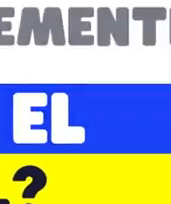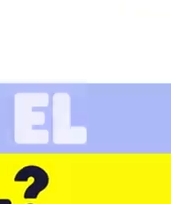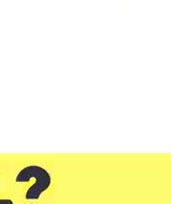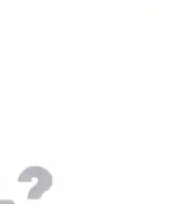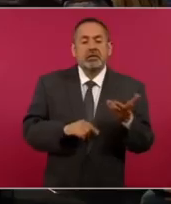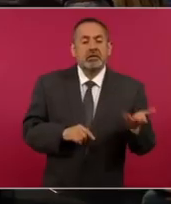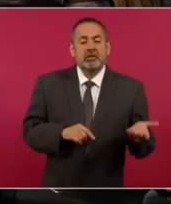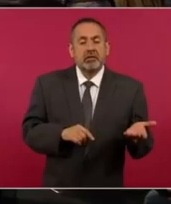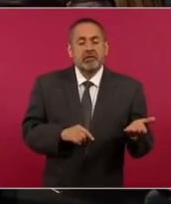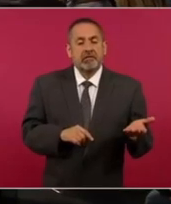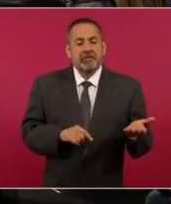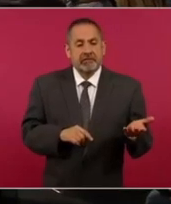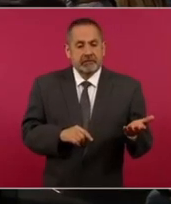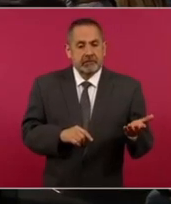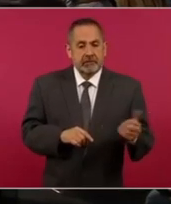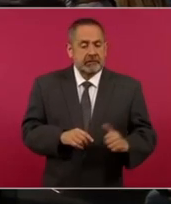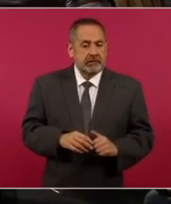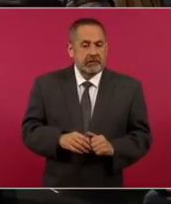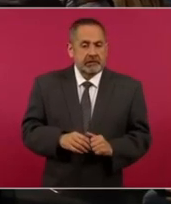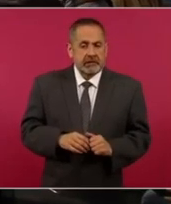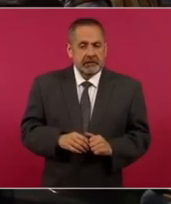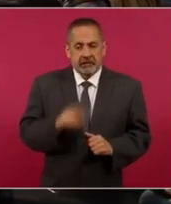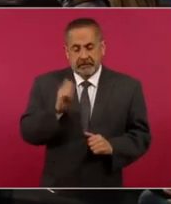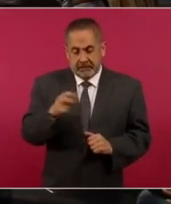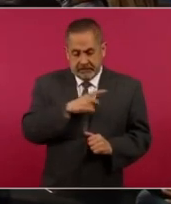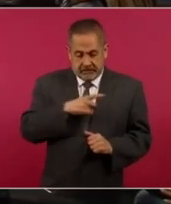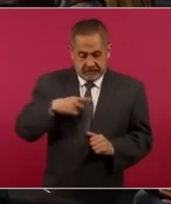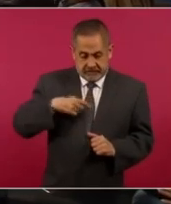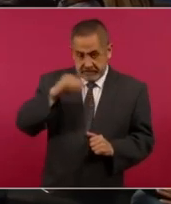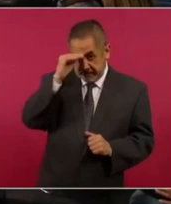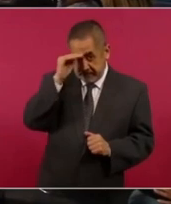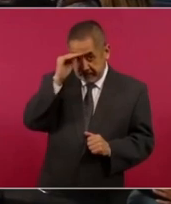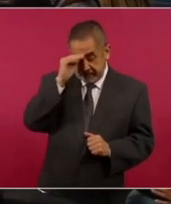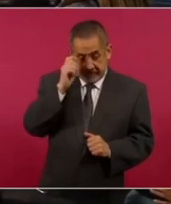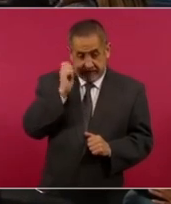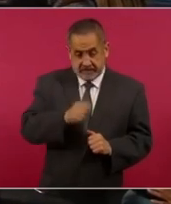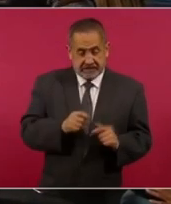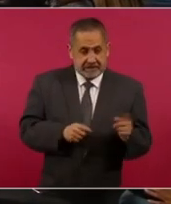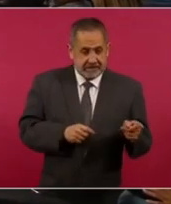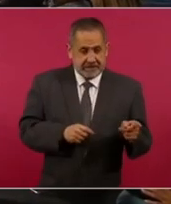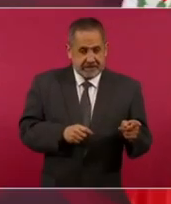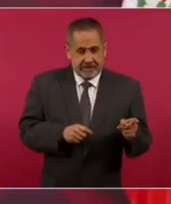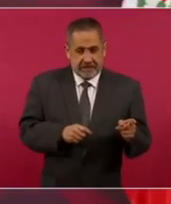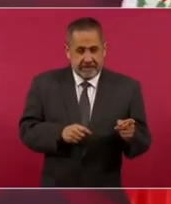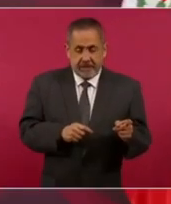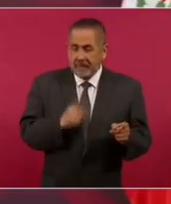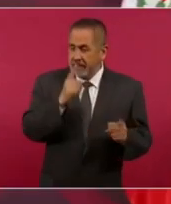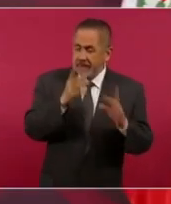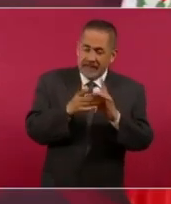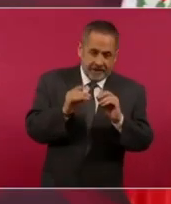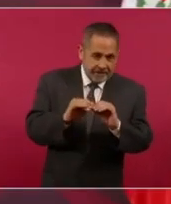lo que debe quedarnos